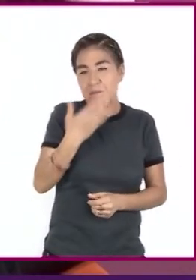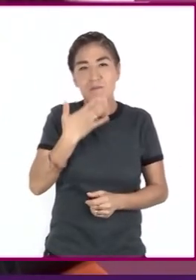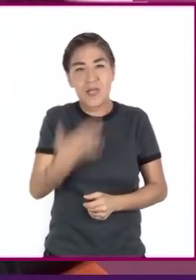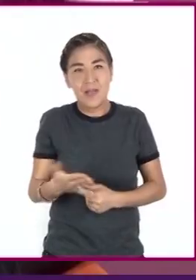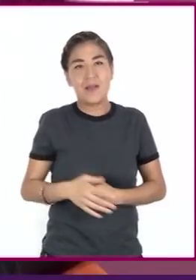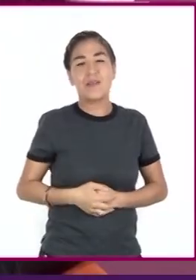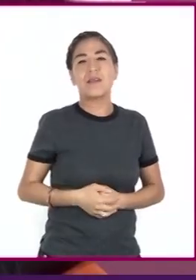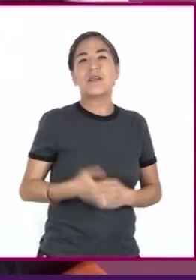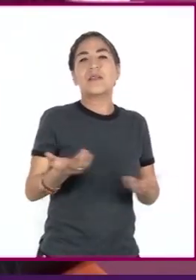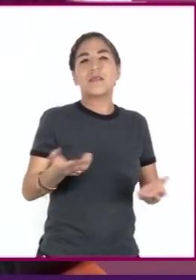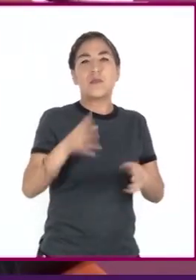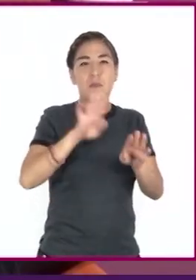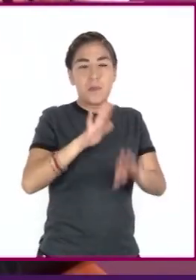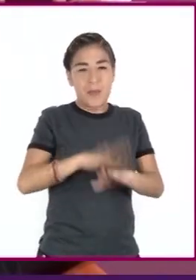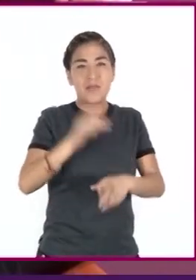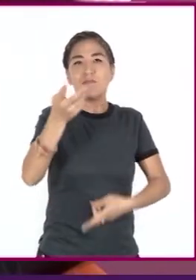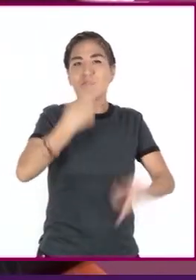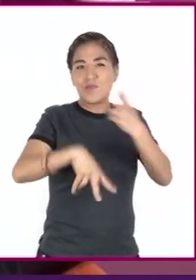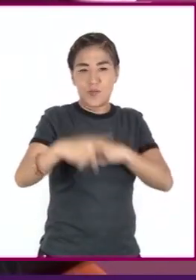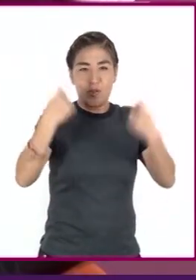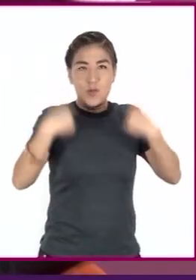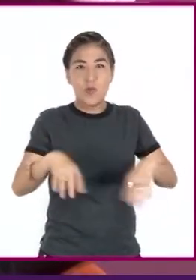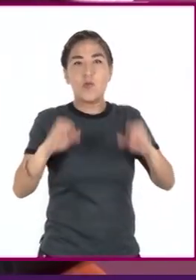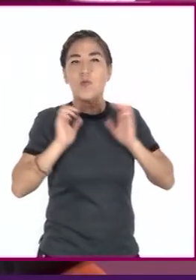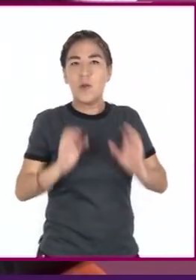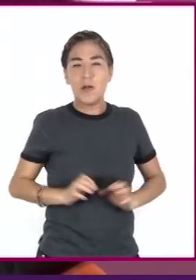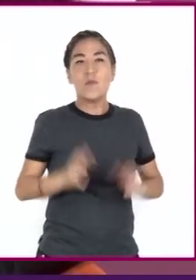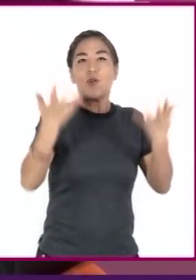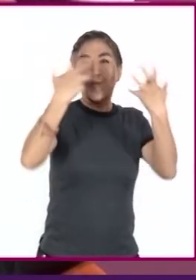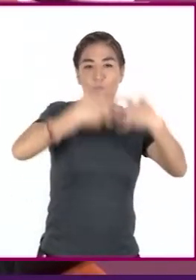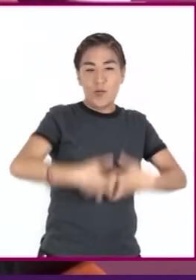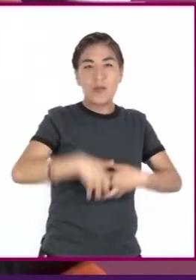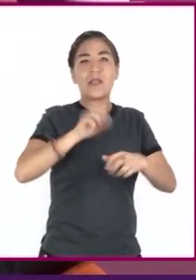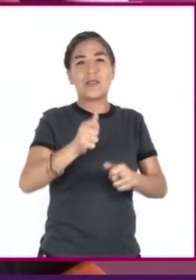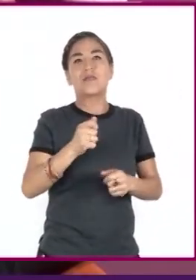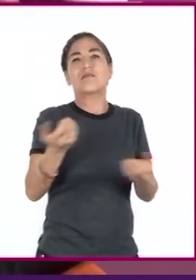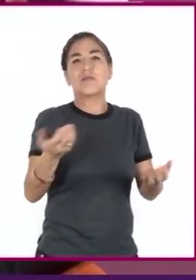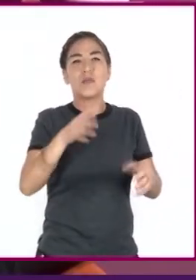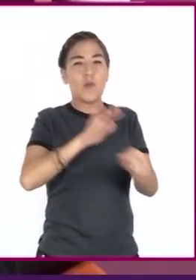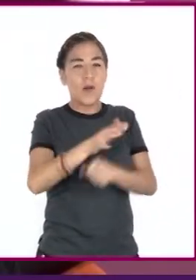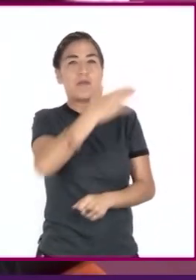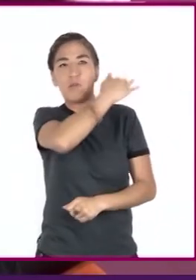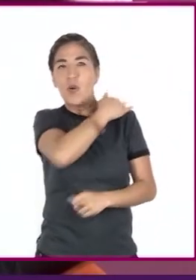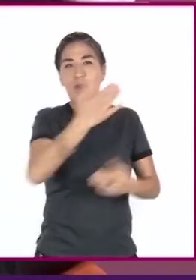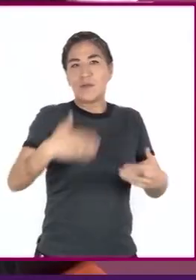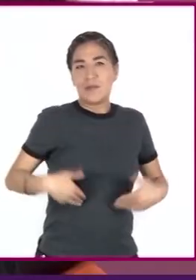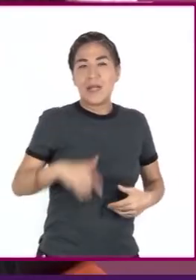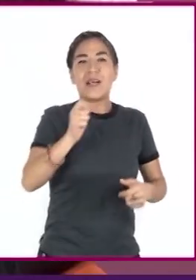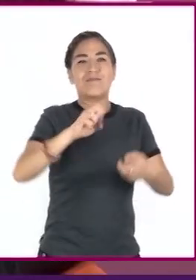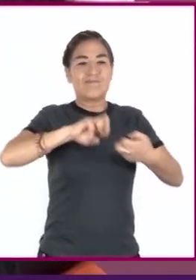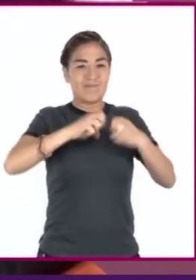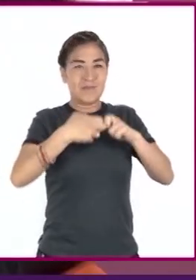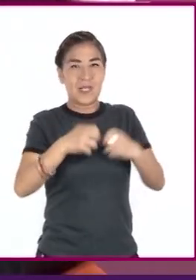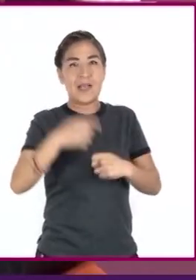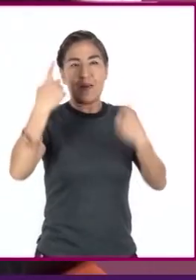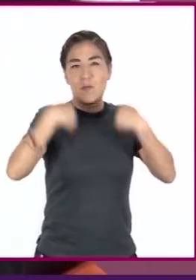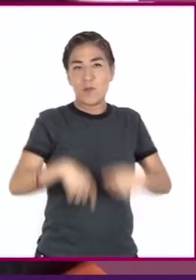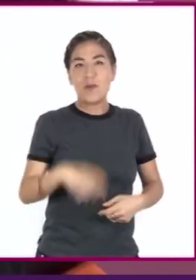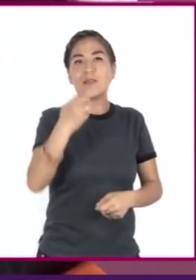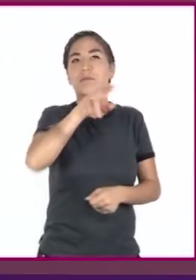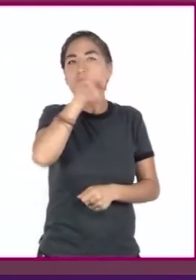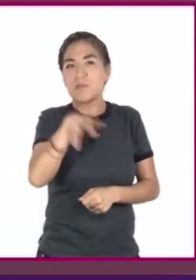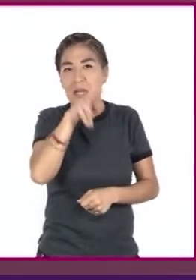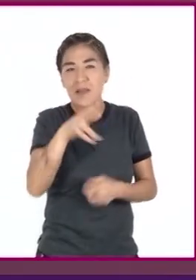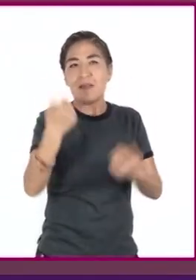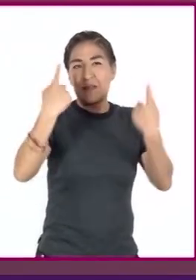la reproducción, el buen funcionamiento de nuestros órganos y las que tienen relación con el sistema nervioso. Pues, por